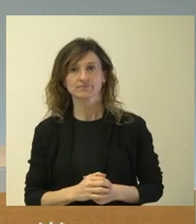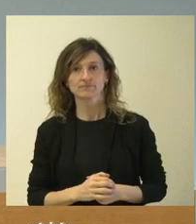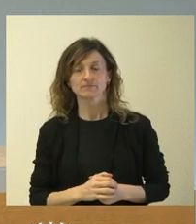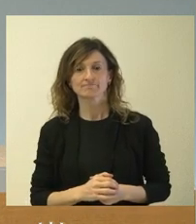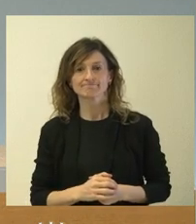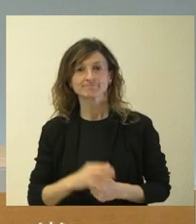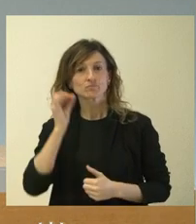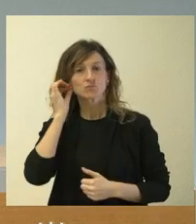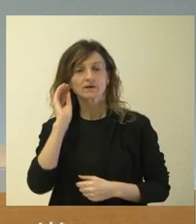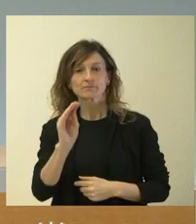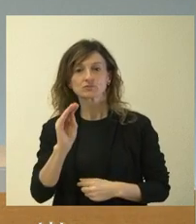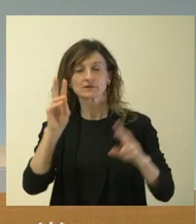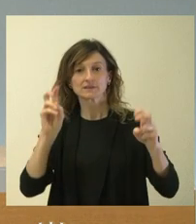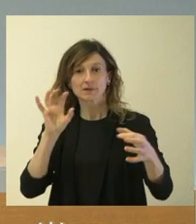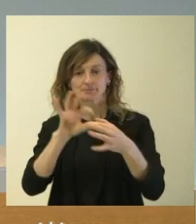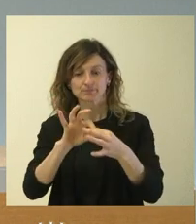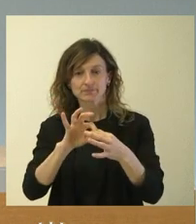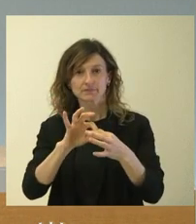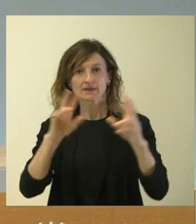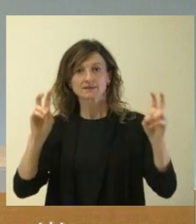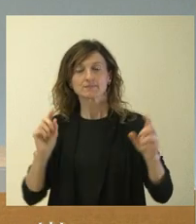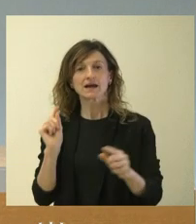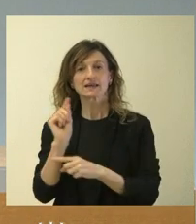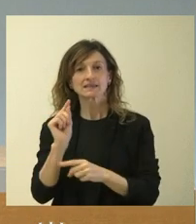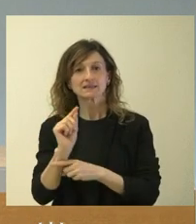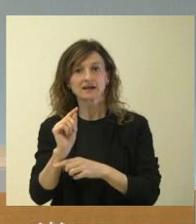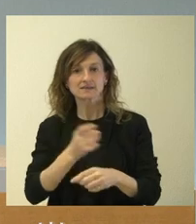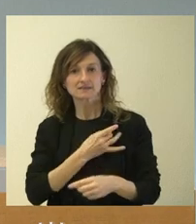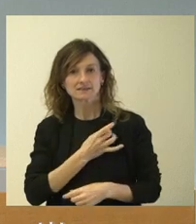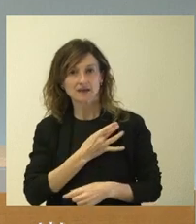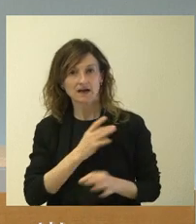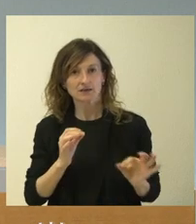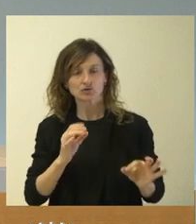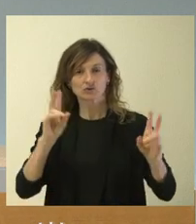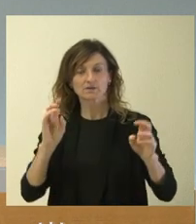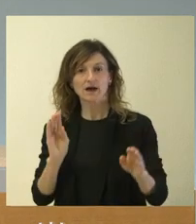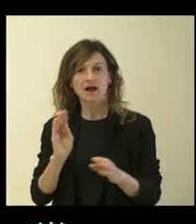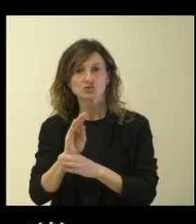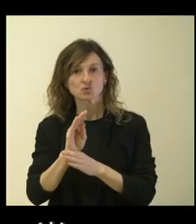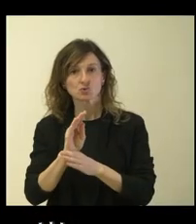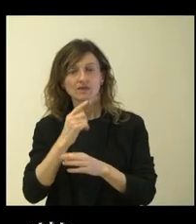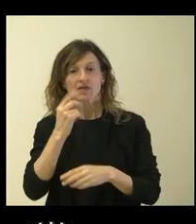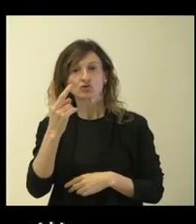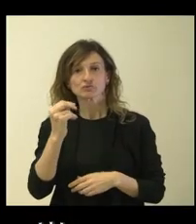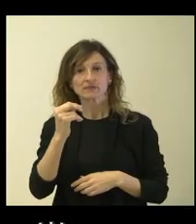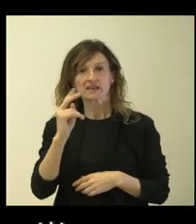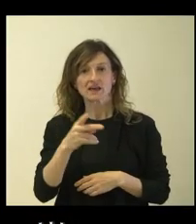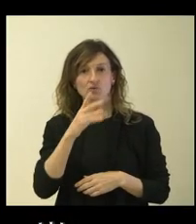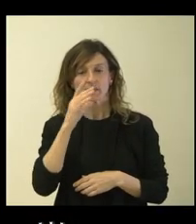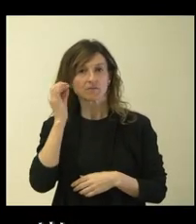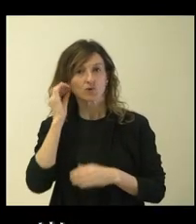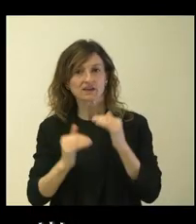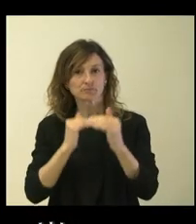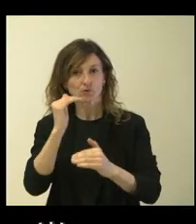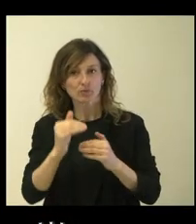Sobre este tema, sobre las críticas de los sindicatos a la ayuda esta de los 2.000 euros para la promoción de las mujeres